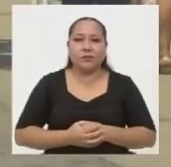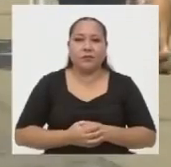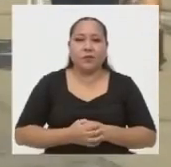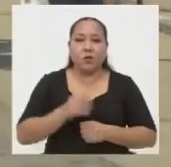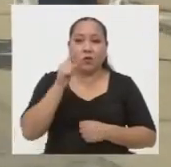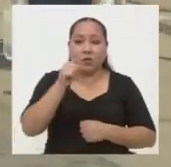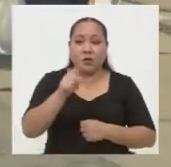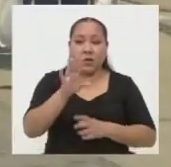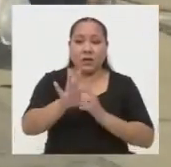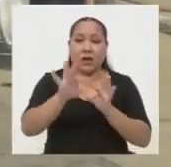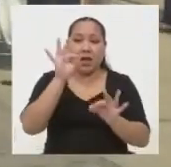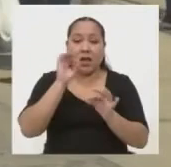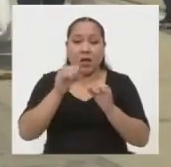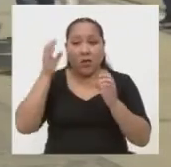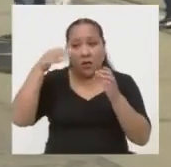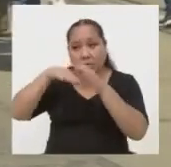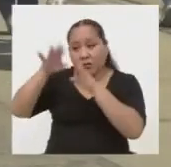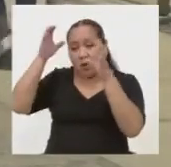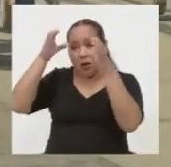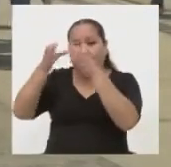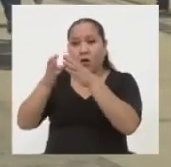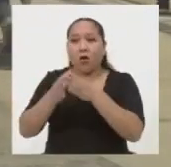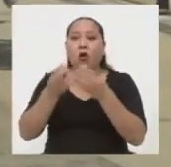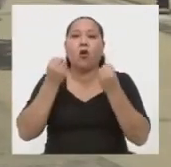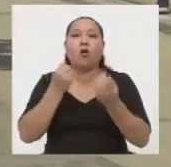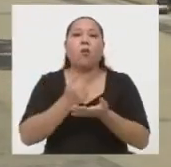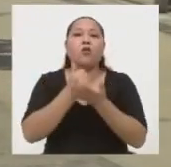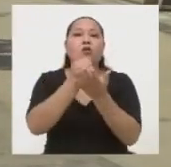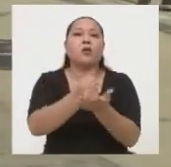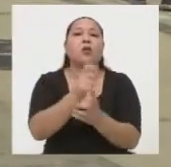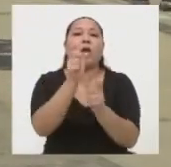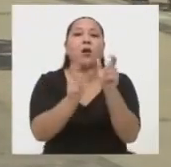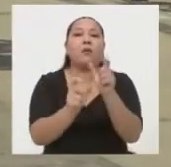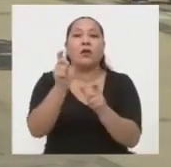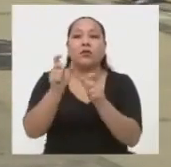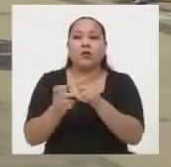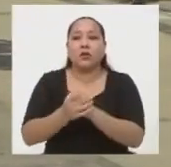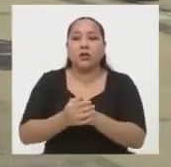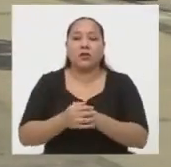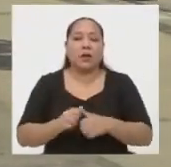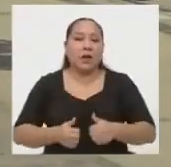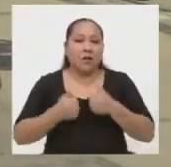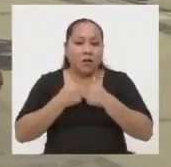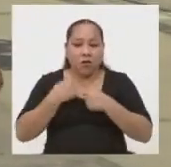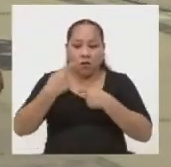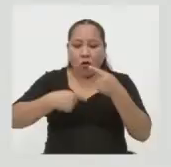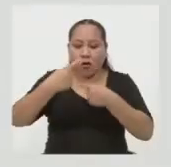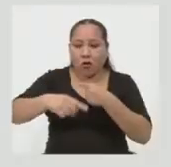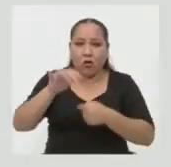Si usted es elegido congresista, ¿cómo ayudaría usted a las personas que viven del día a día así como yo?